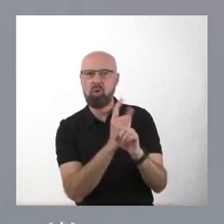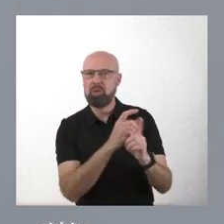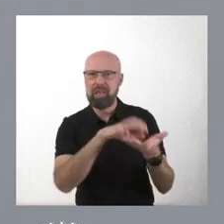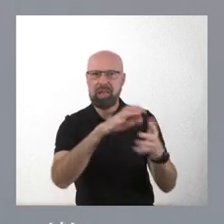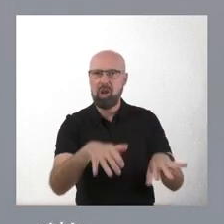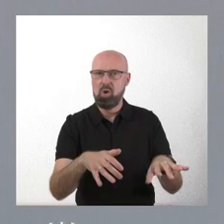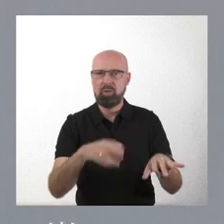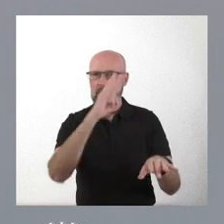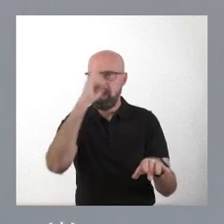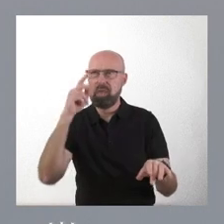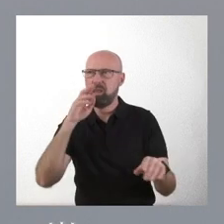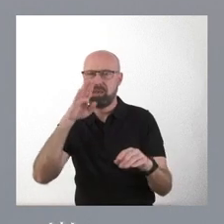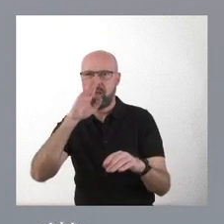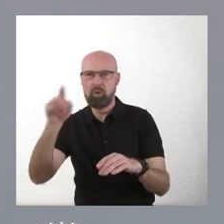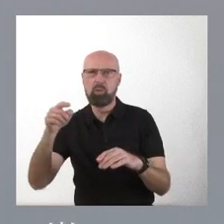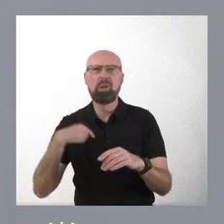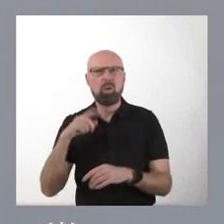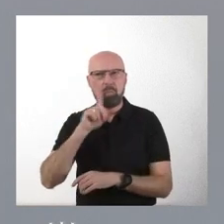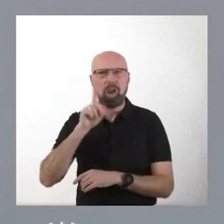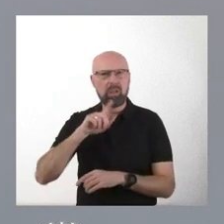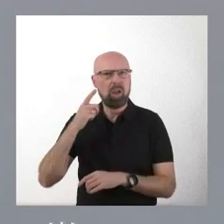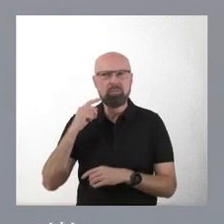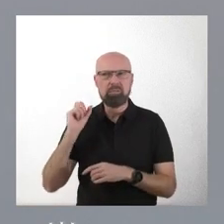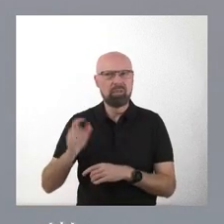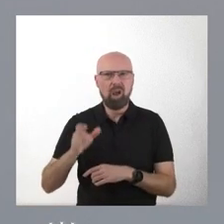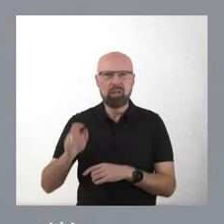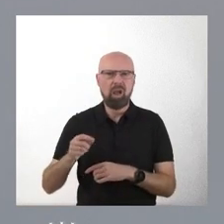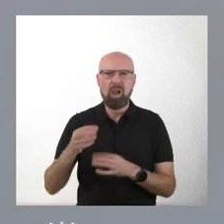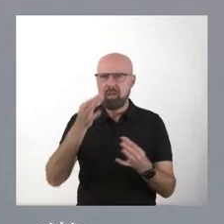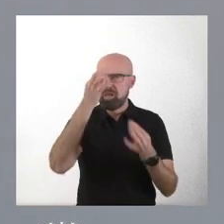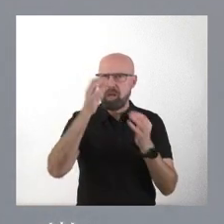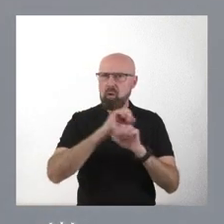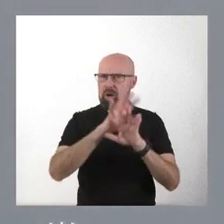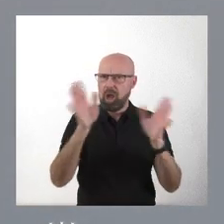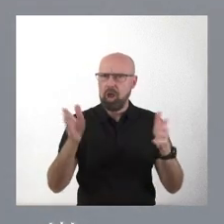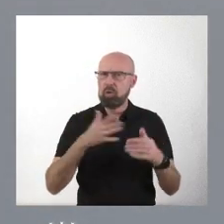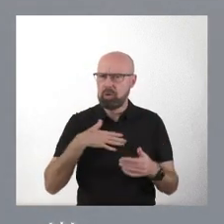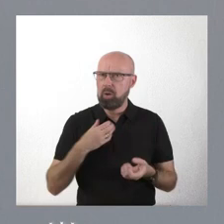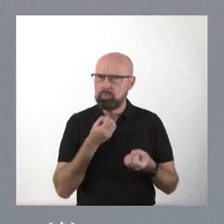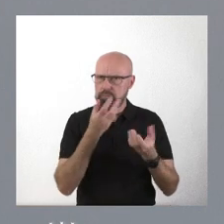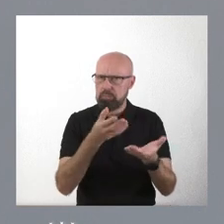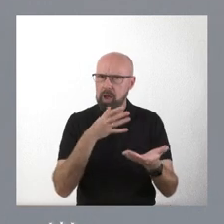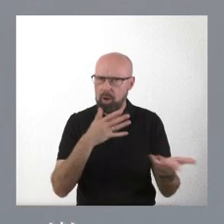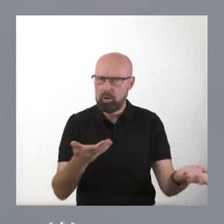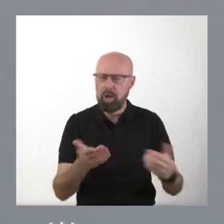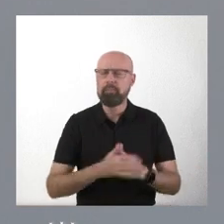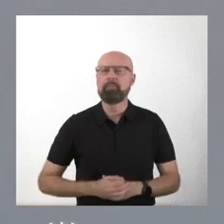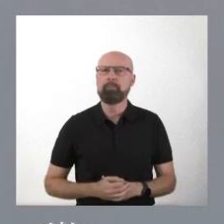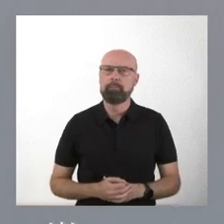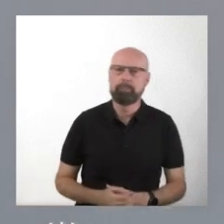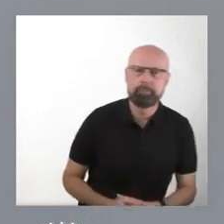Y mienten por costumbre porque los datos son muy claros y sí quiero ofrecerles aquí. Como